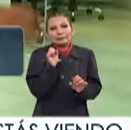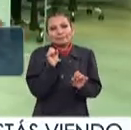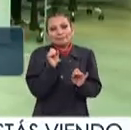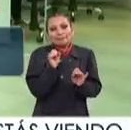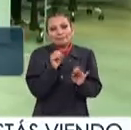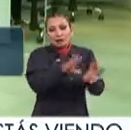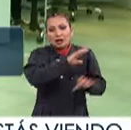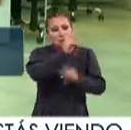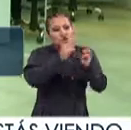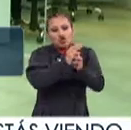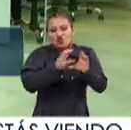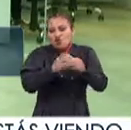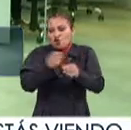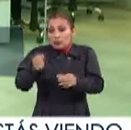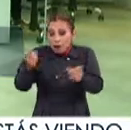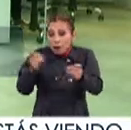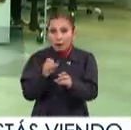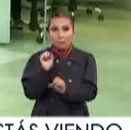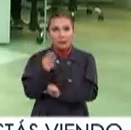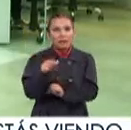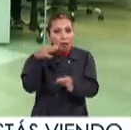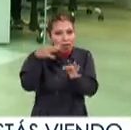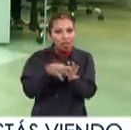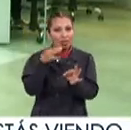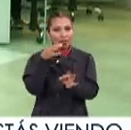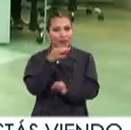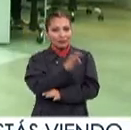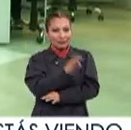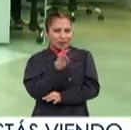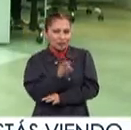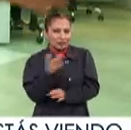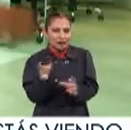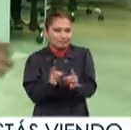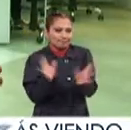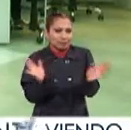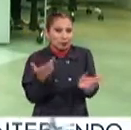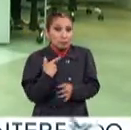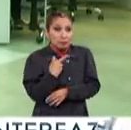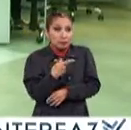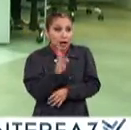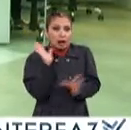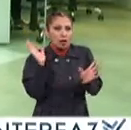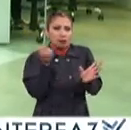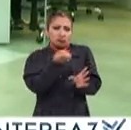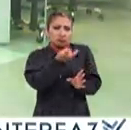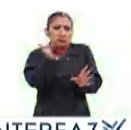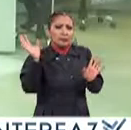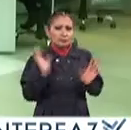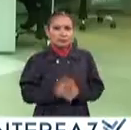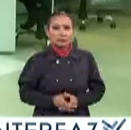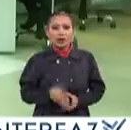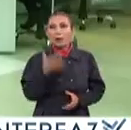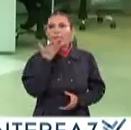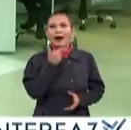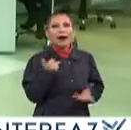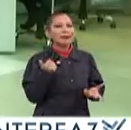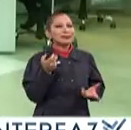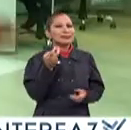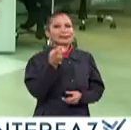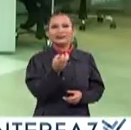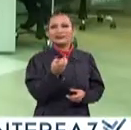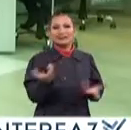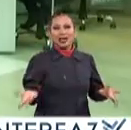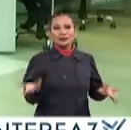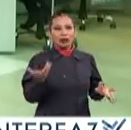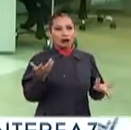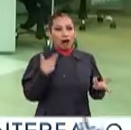todo el planeta en que ocurren ciertas Esas coincidencias, pero como cualquier cosa, ¿verdad? No existe eso, ¿verdad? De